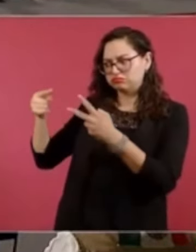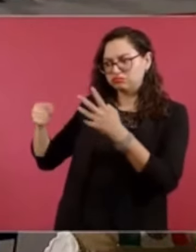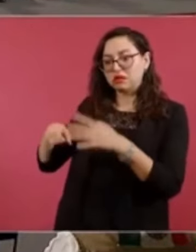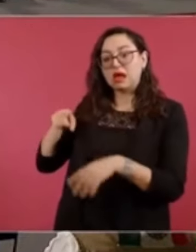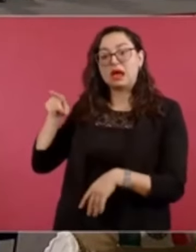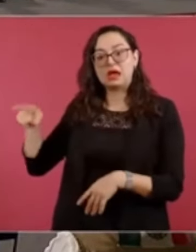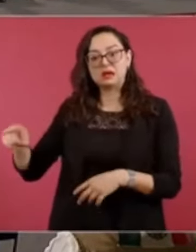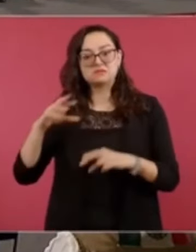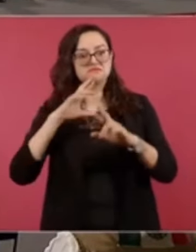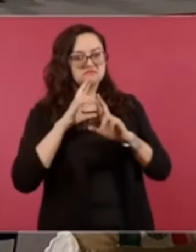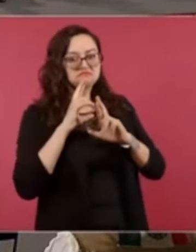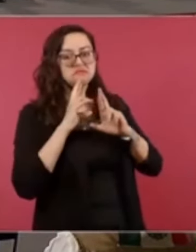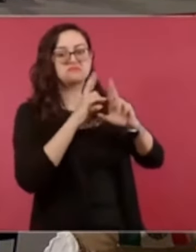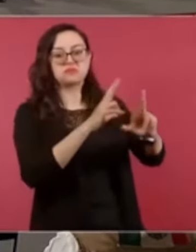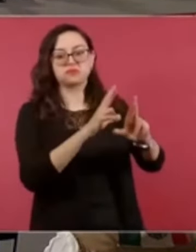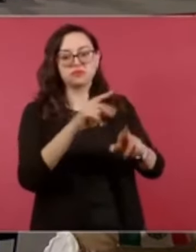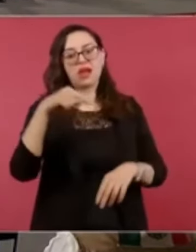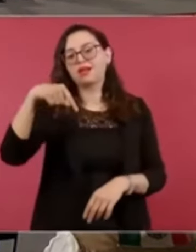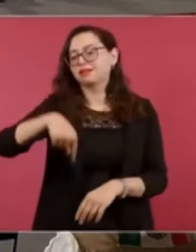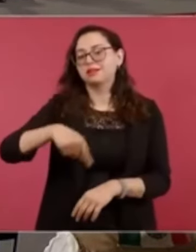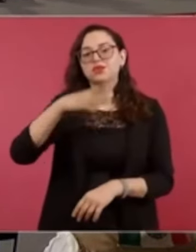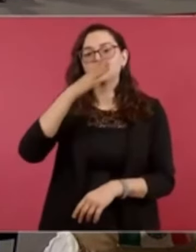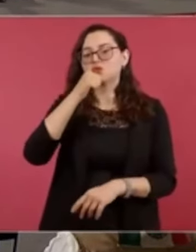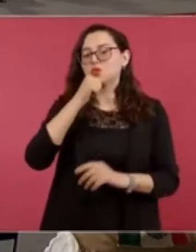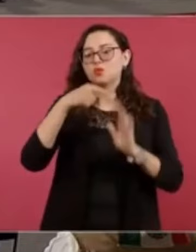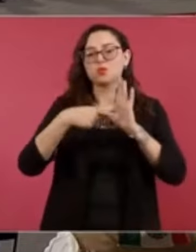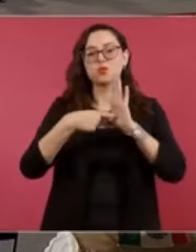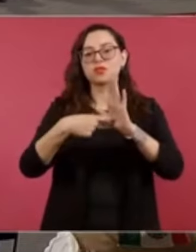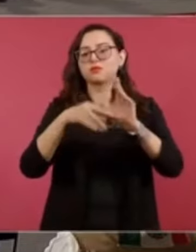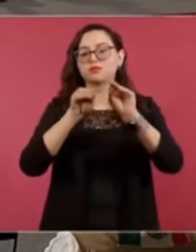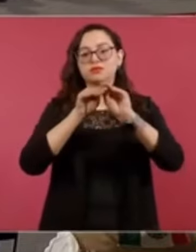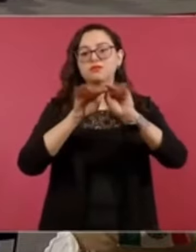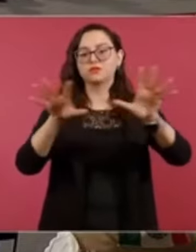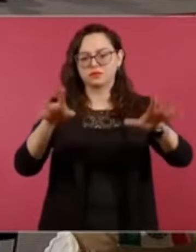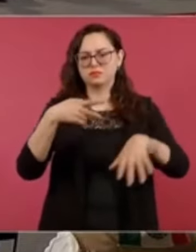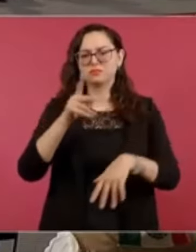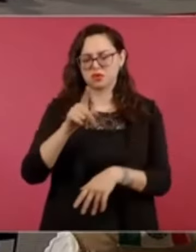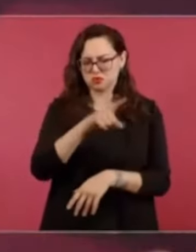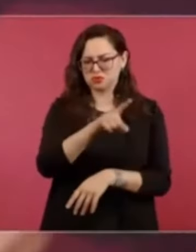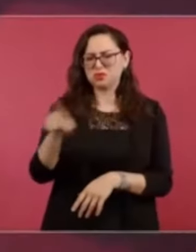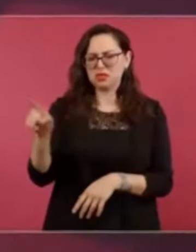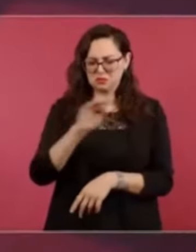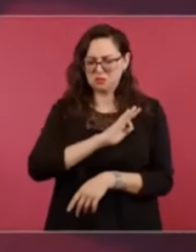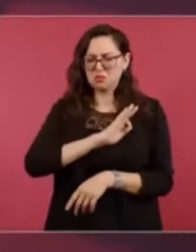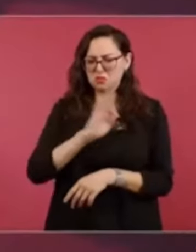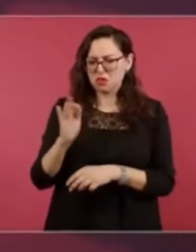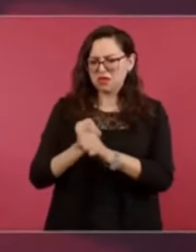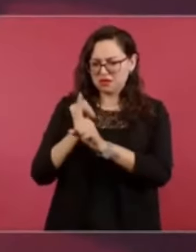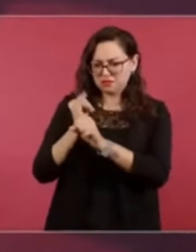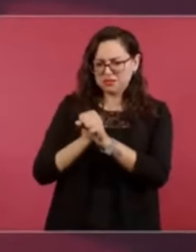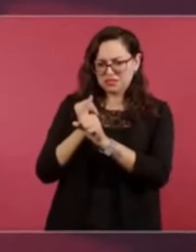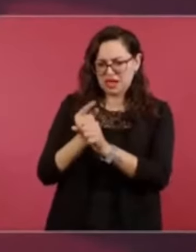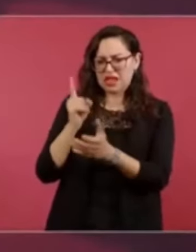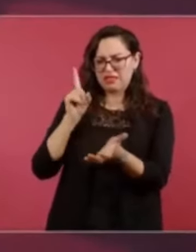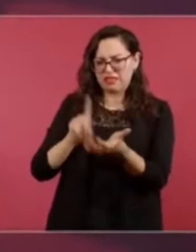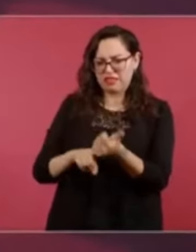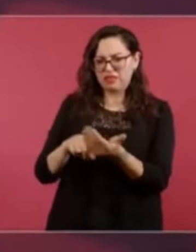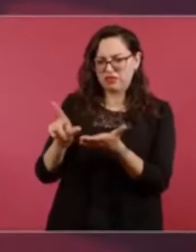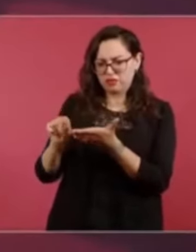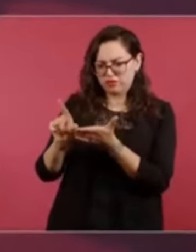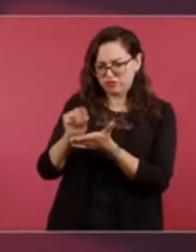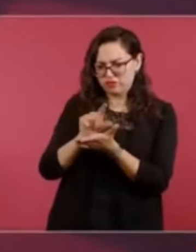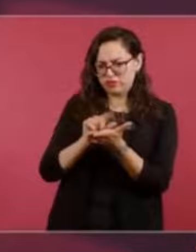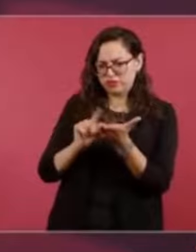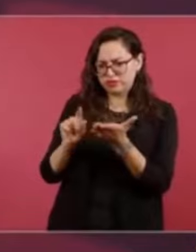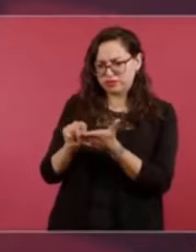pero claramente esto tiene un fin electoral, ya que en el tuit en el que le contesta al jefe de